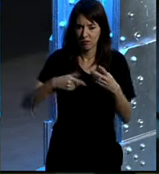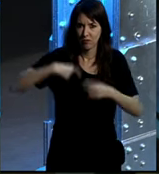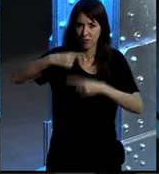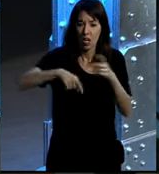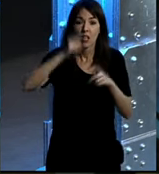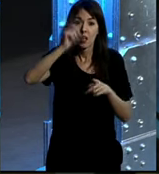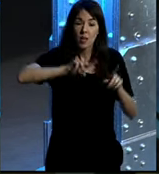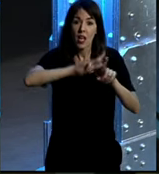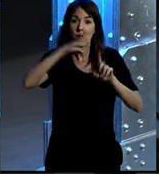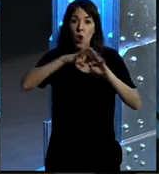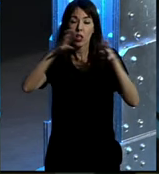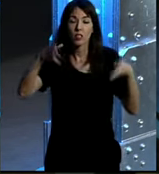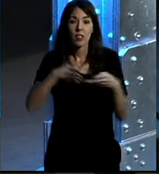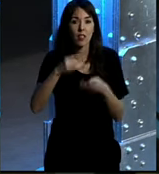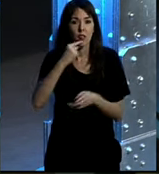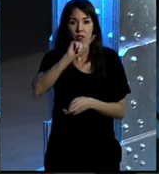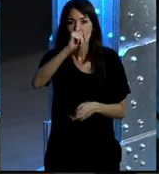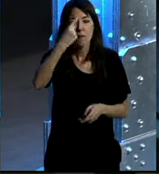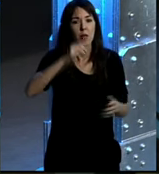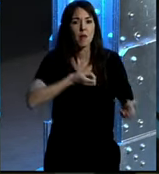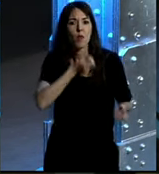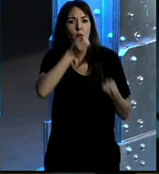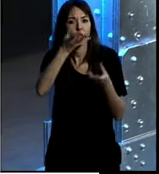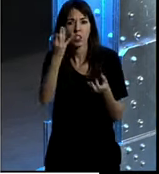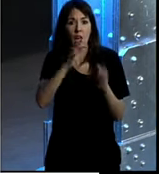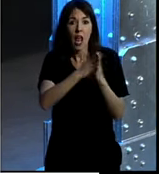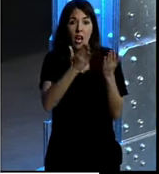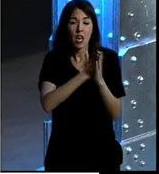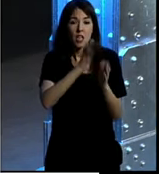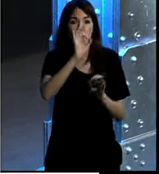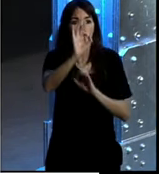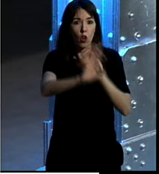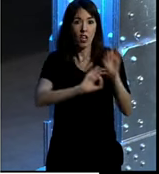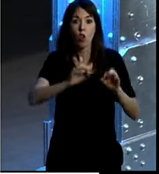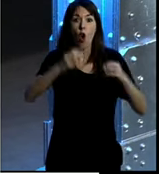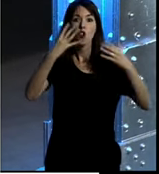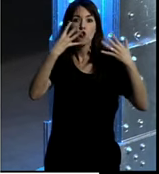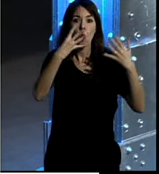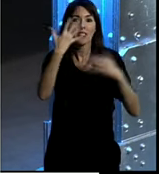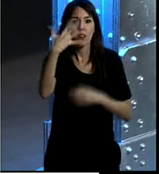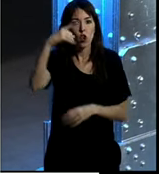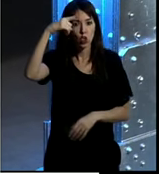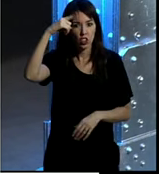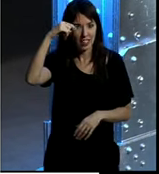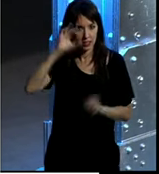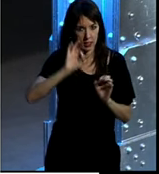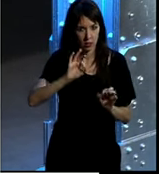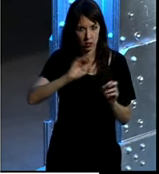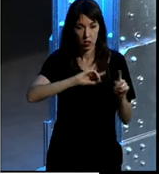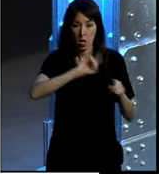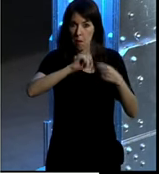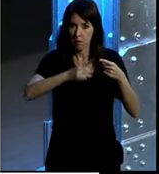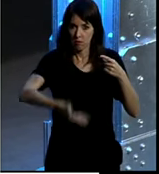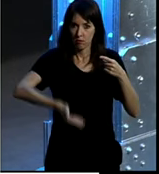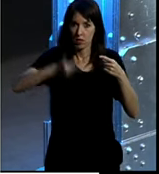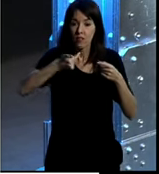Internet dice el primero de los manifestos, es un libro organizado en 95, Tesis, la primera de ellas es